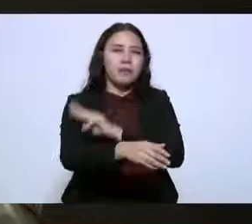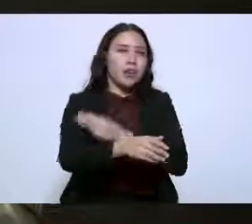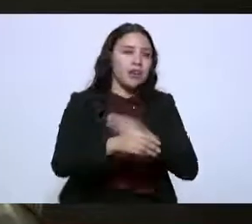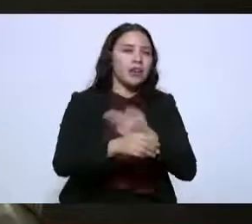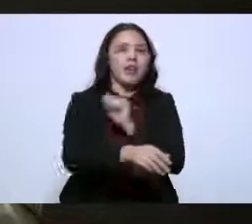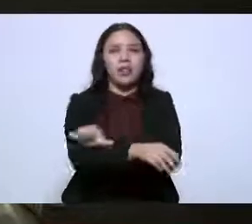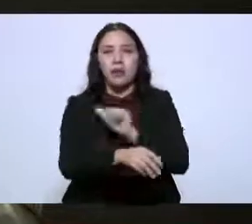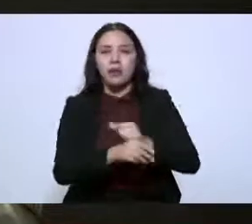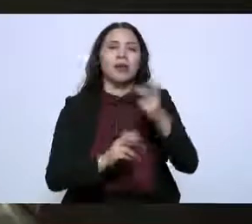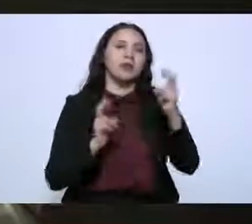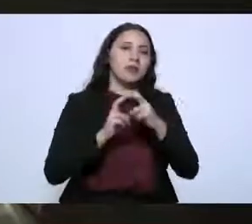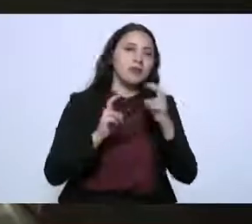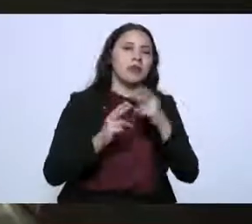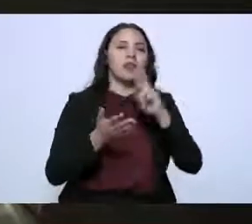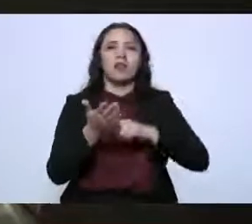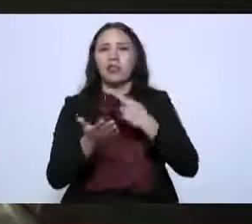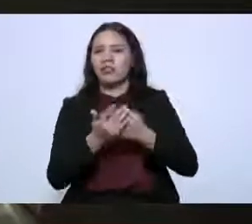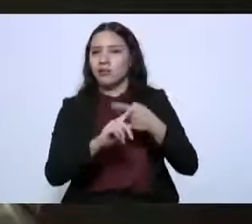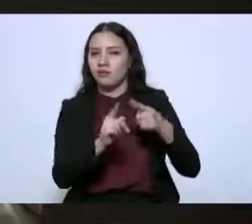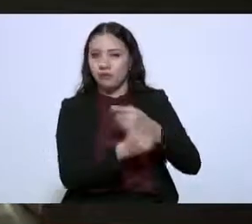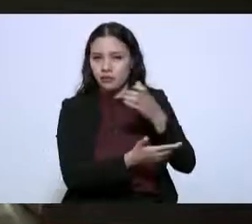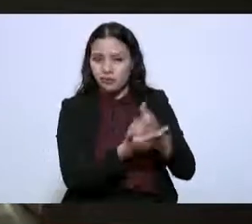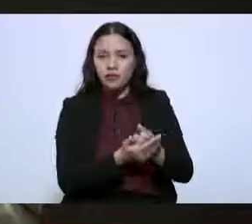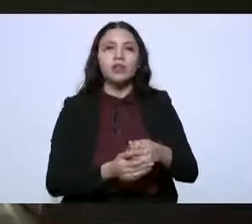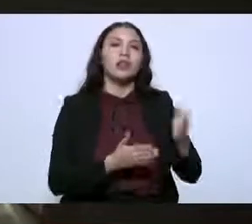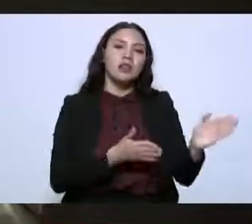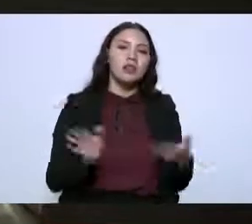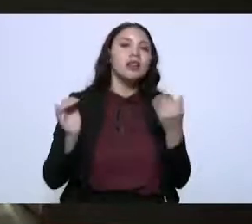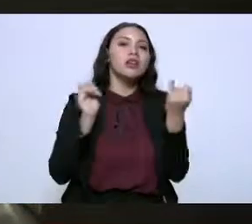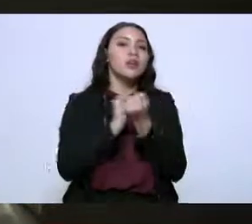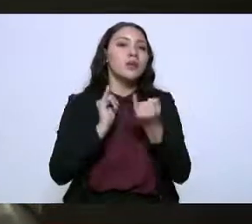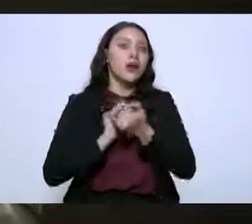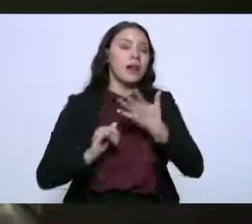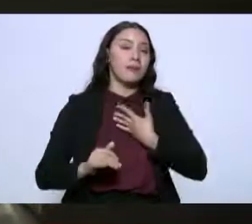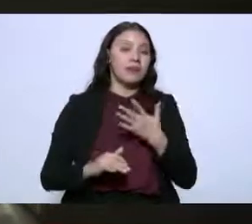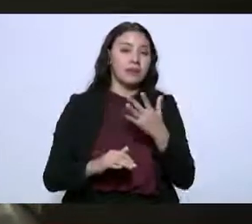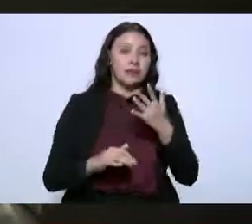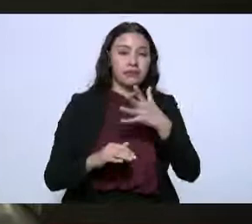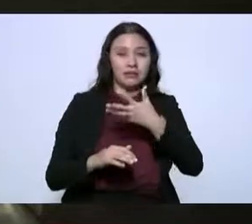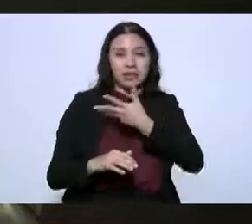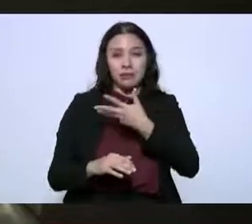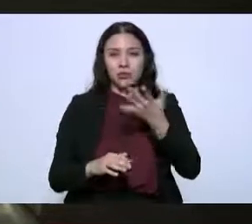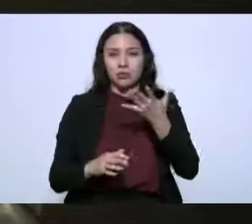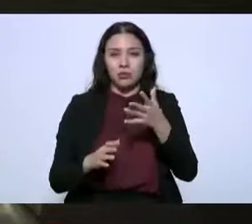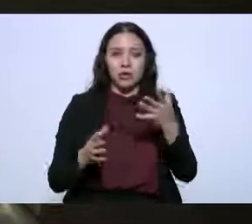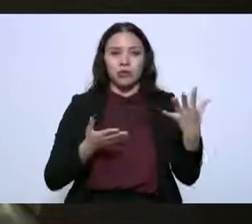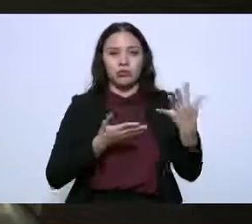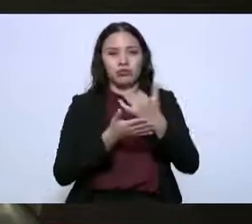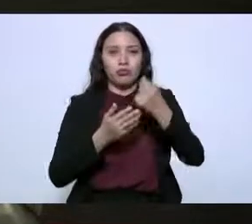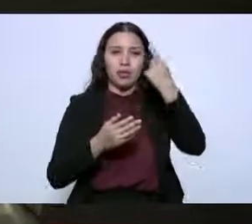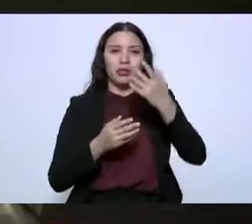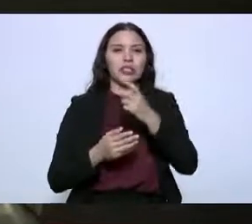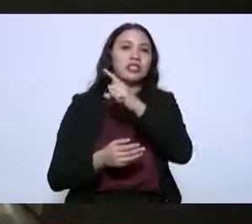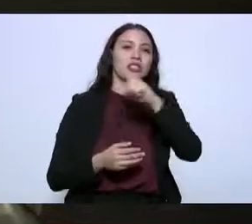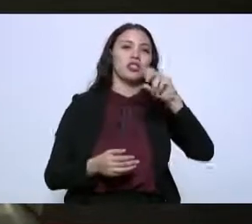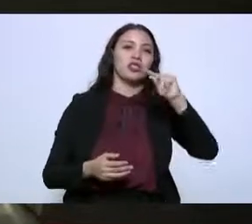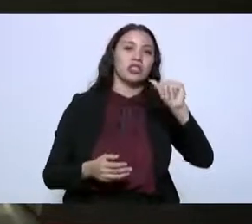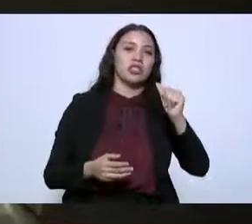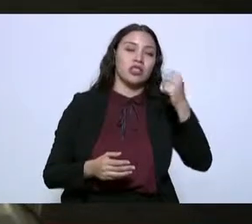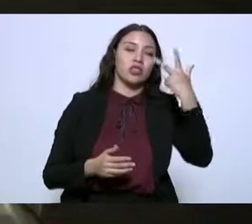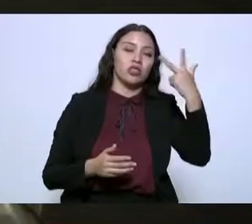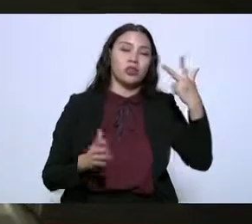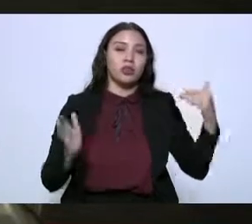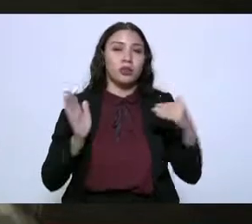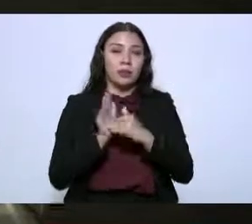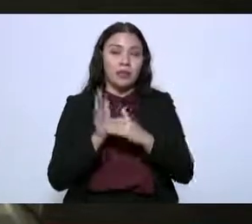Tampico, Reynosa, etcétera. Una terminal de almacenamiento de privados con una capacidad operativa de 188 mil barriles